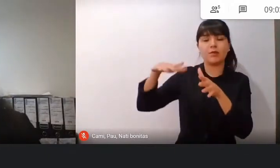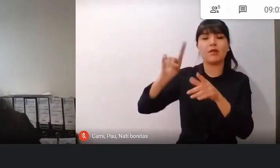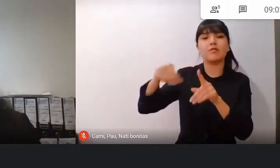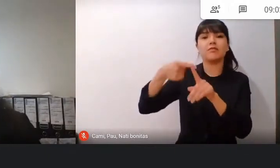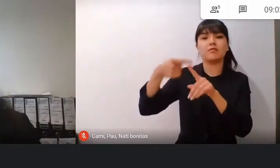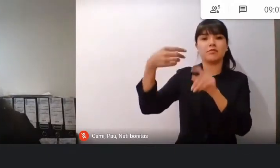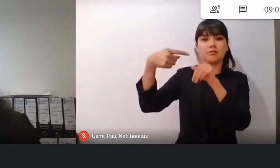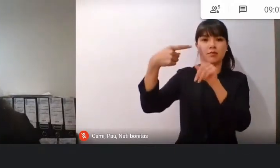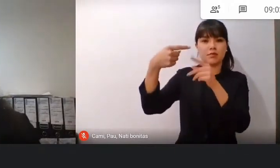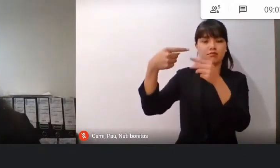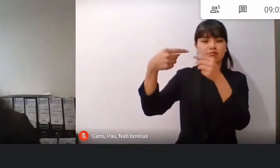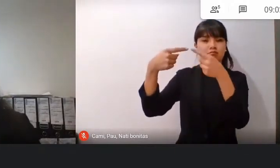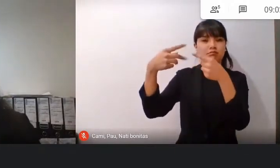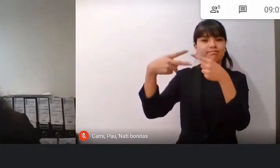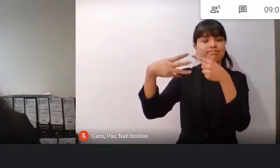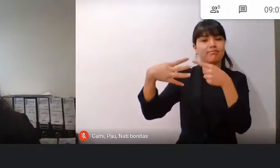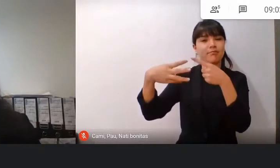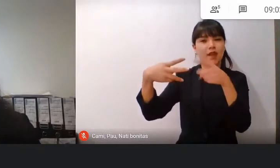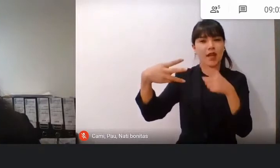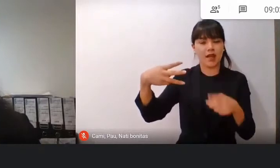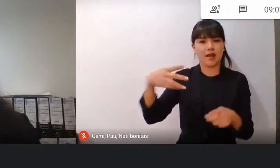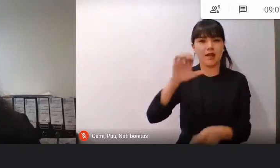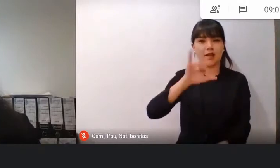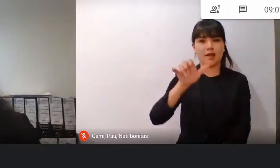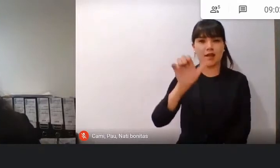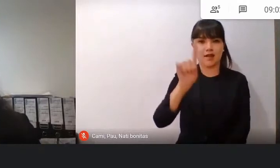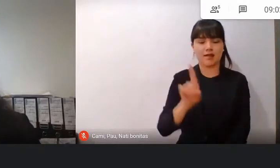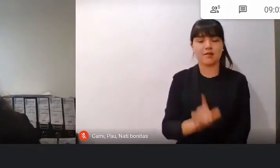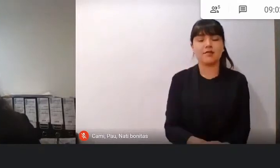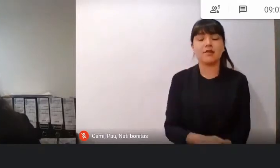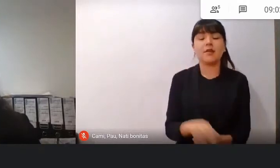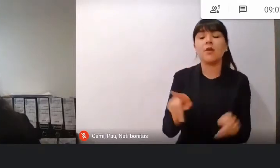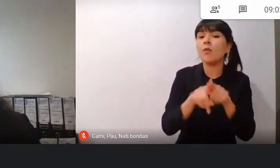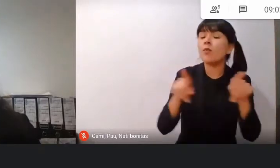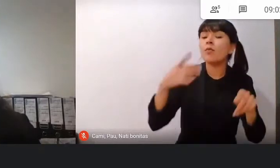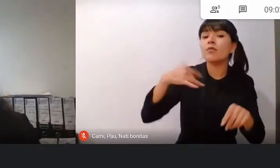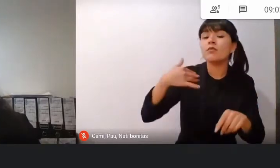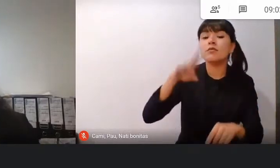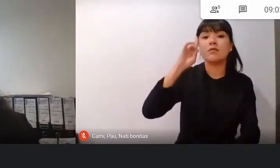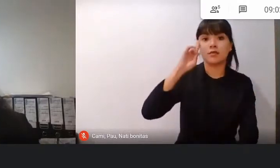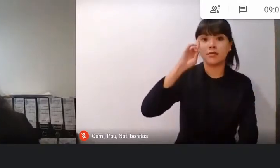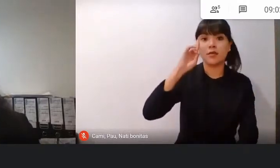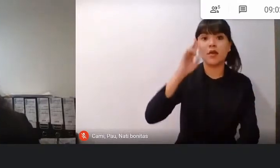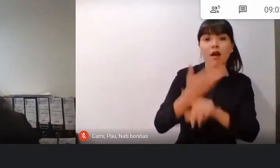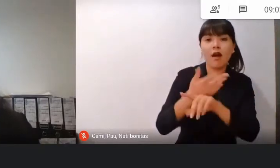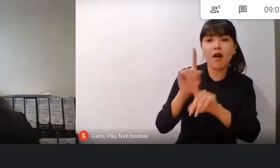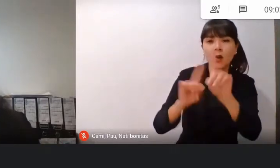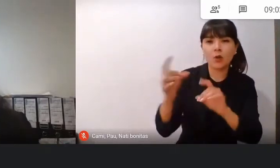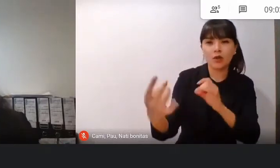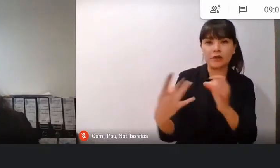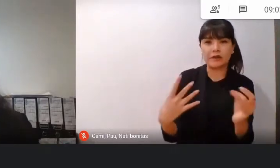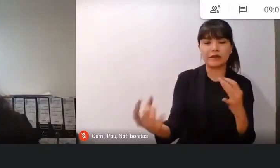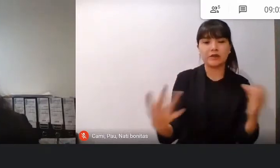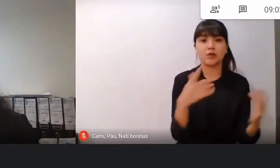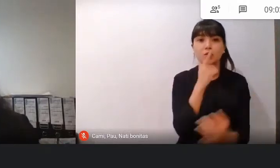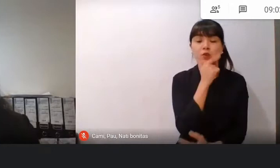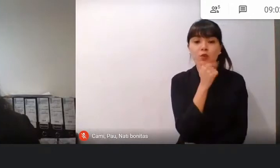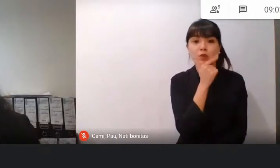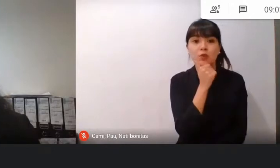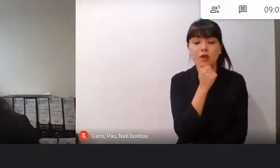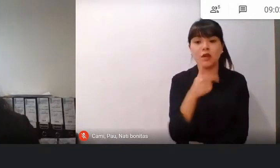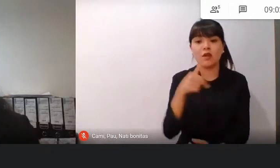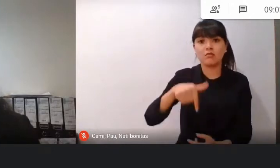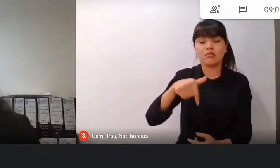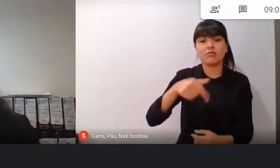Solamente recordarles, porque algunas dudas tenemos ahora, que nos encontramos en una sesión